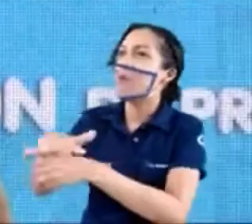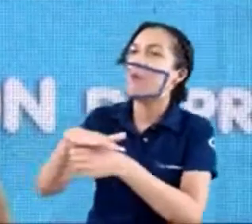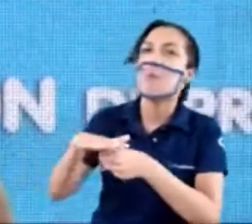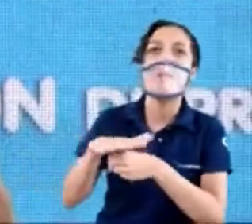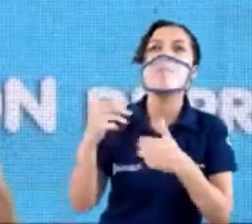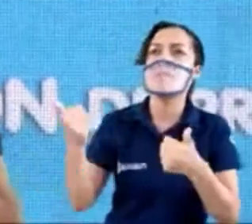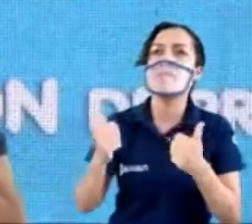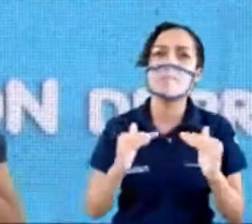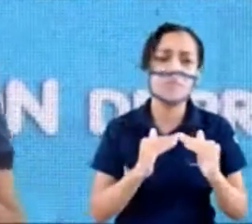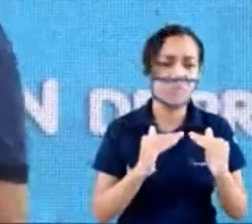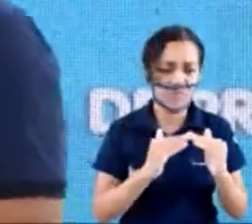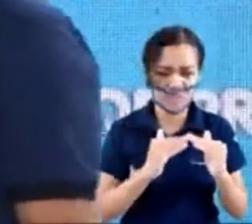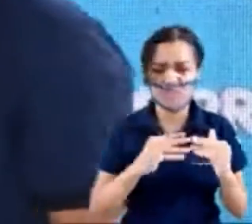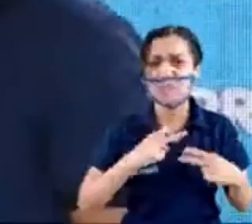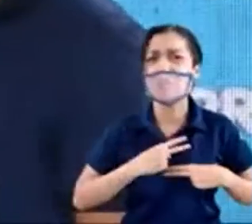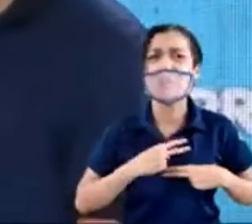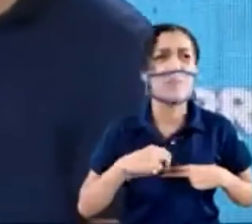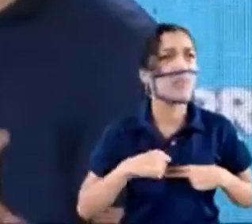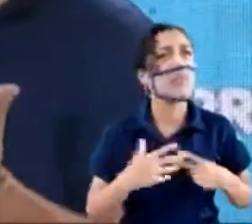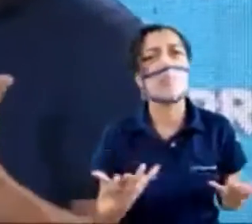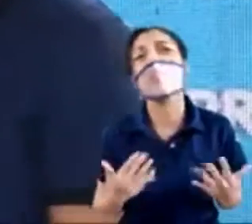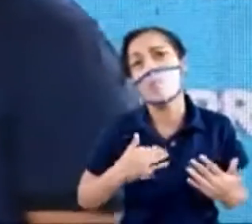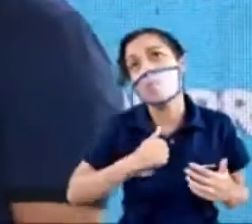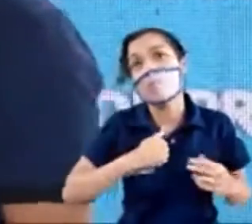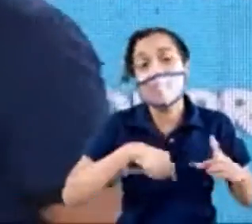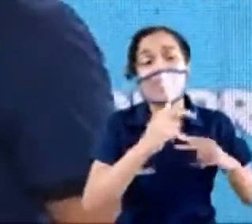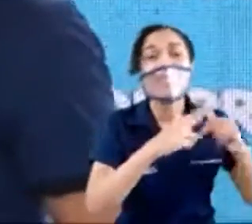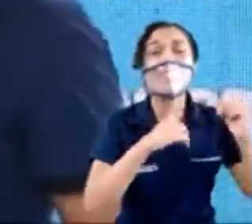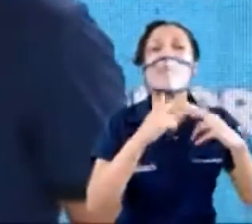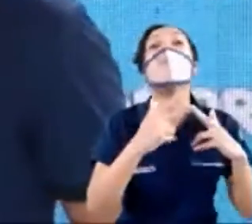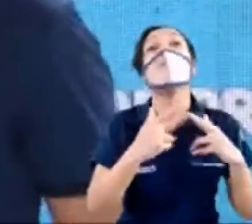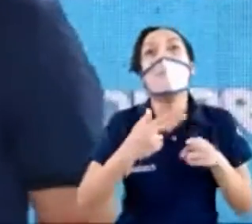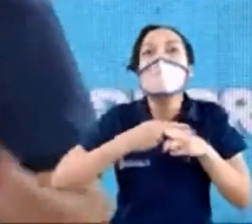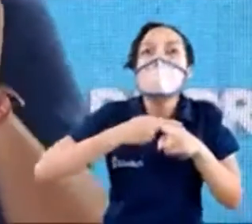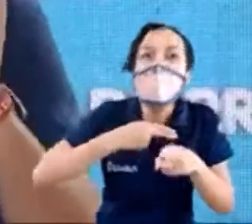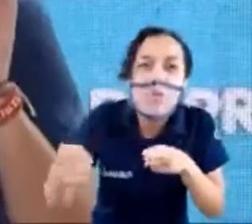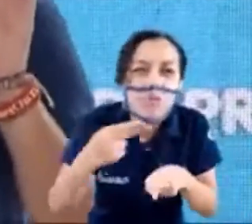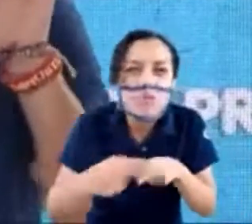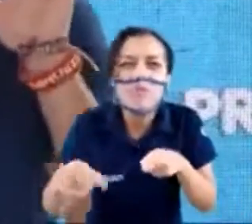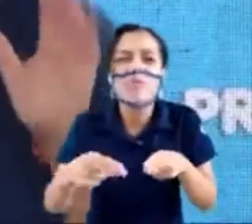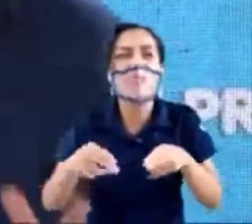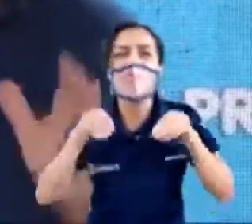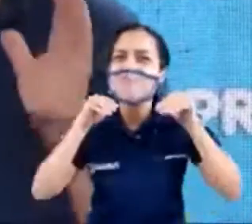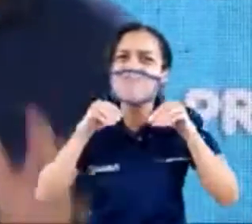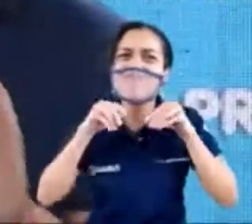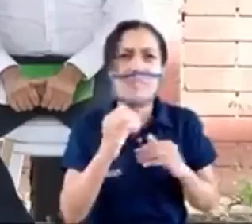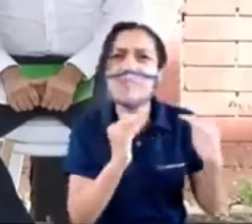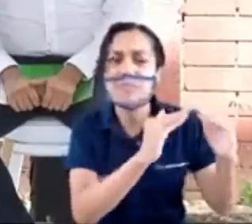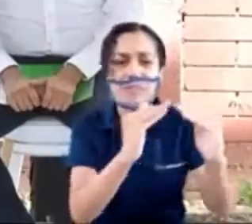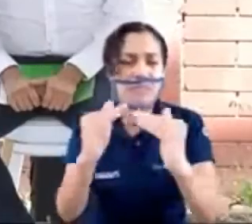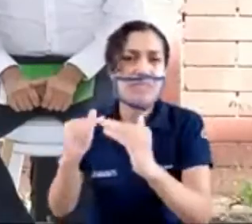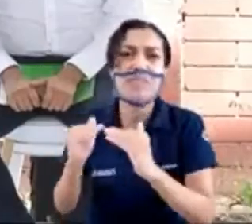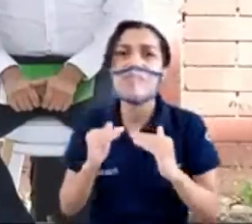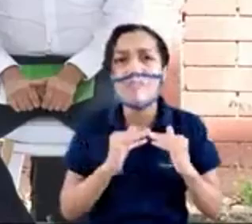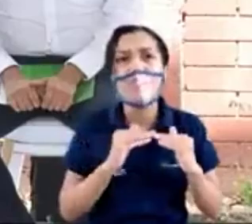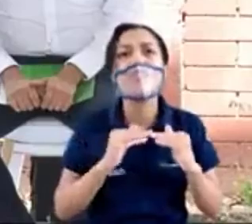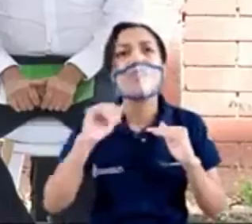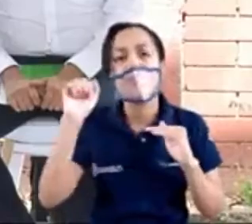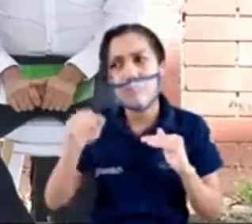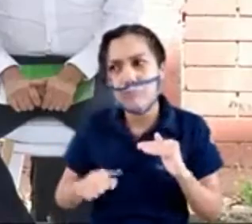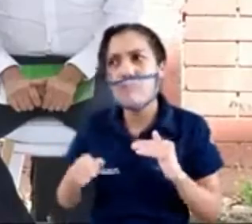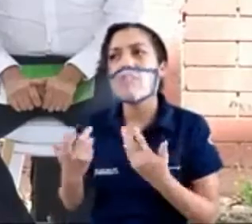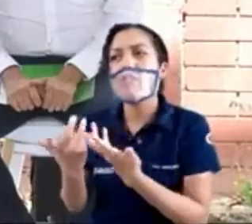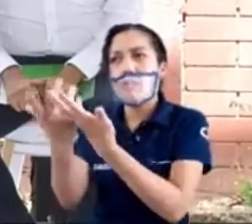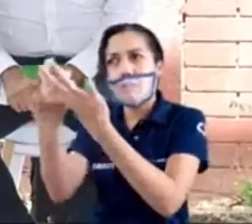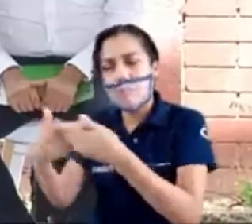pero yo no tengo mi título. Ahora viene una gran marcha de titulación. Vamos a entregar más de 10.000 títulos. Necesitamos